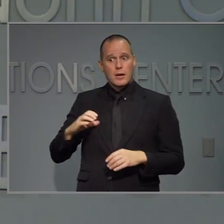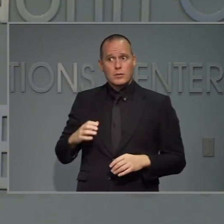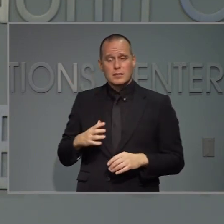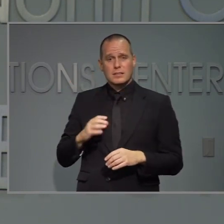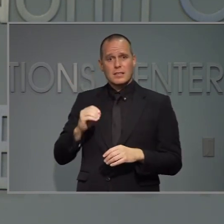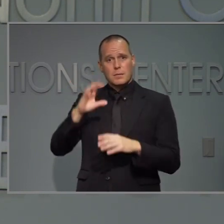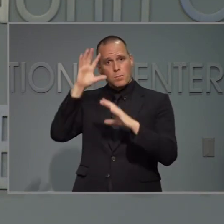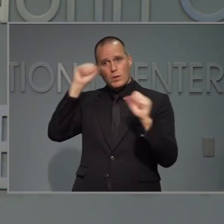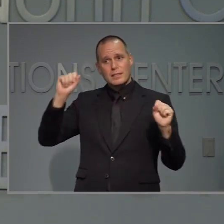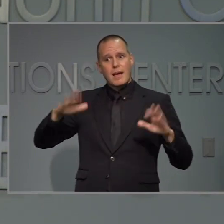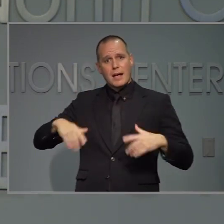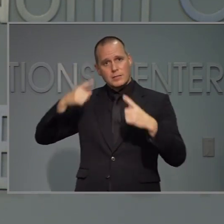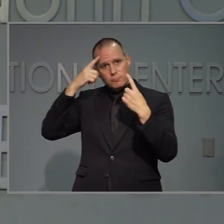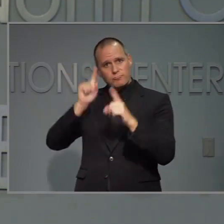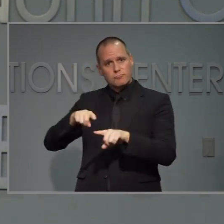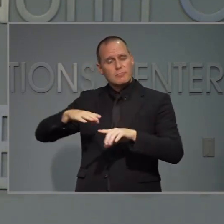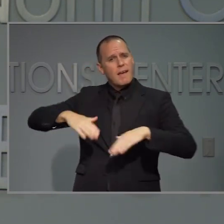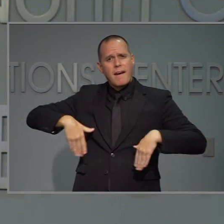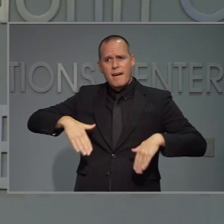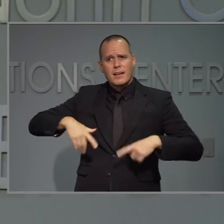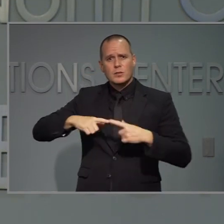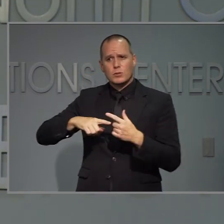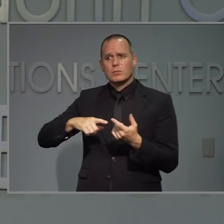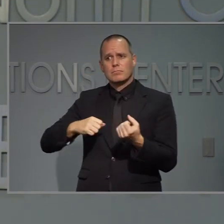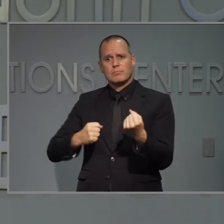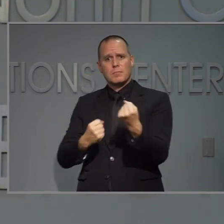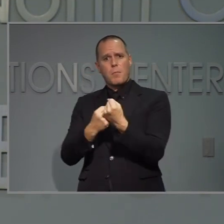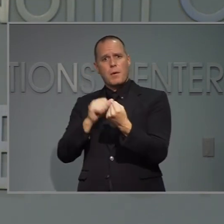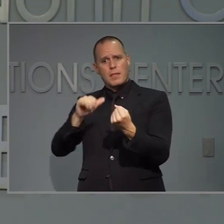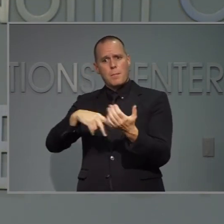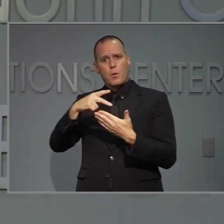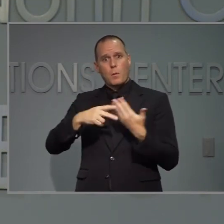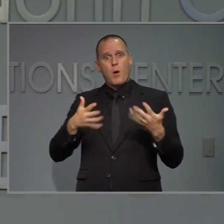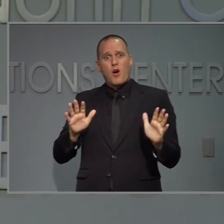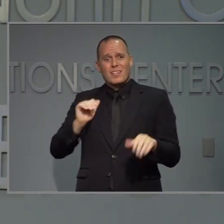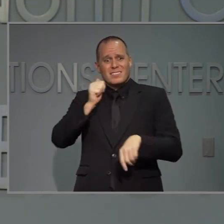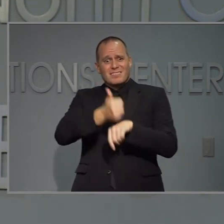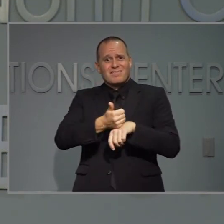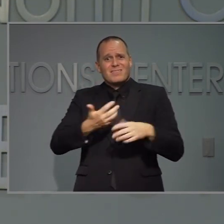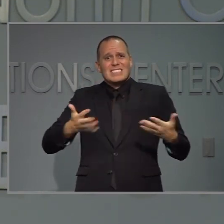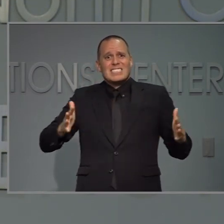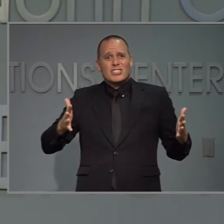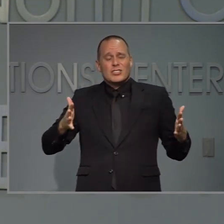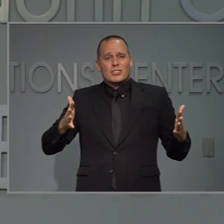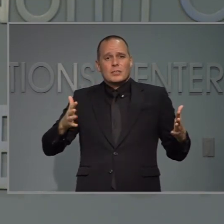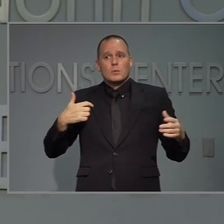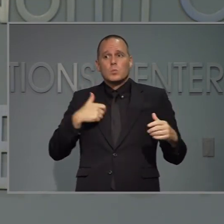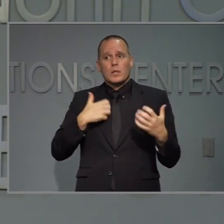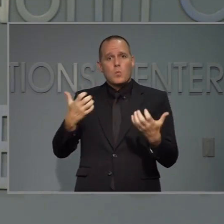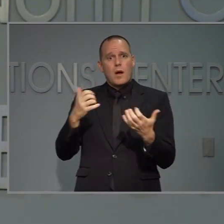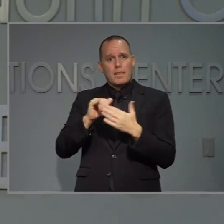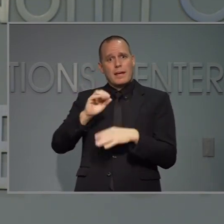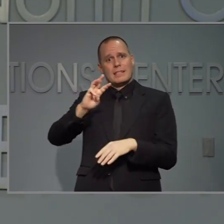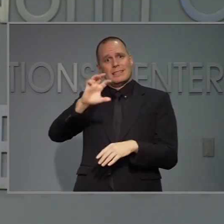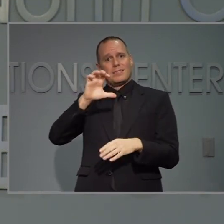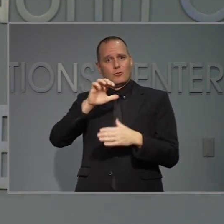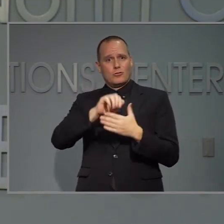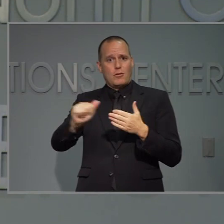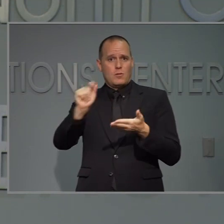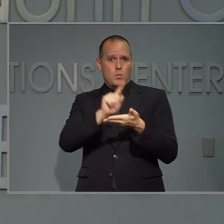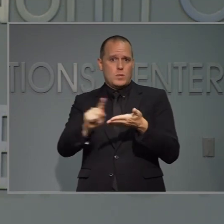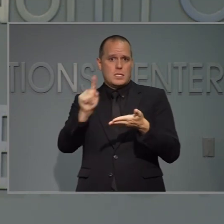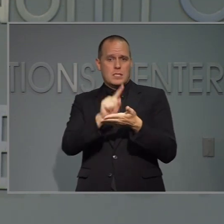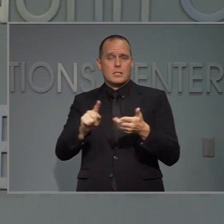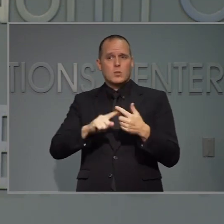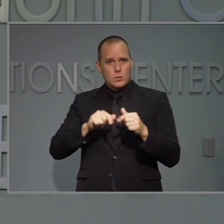desolador que el congreso no hay no de fondos de un programa que ya existe. Queremos